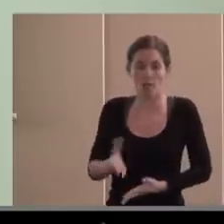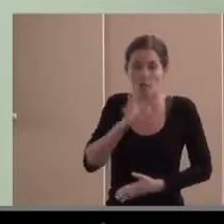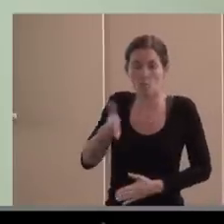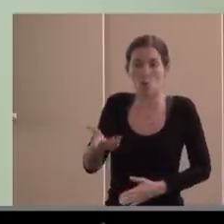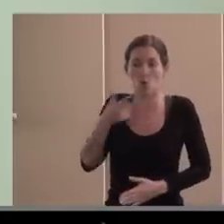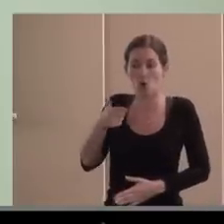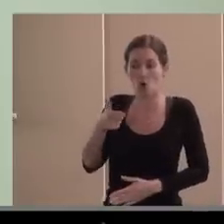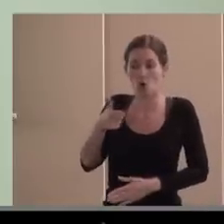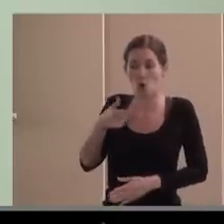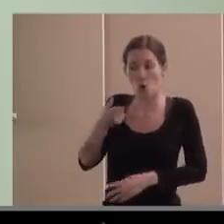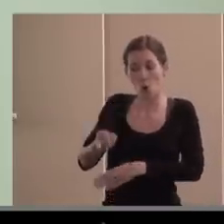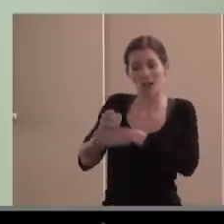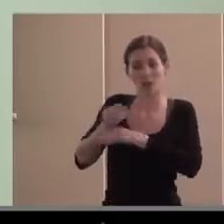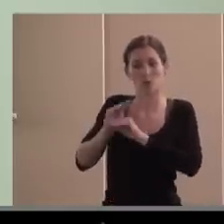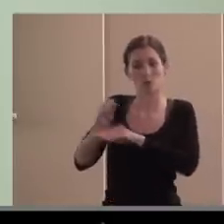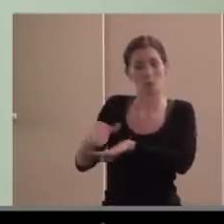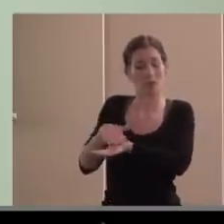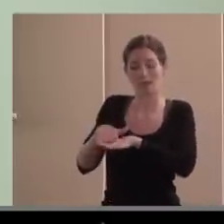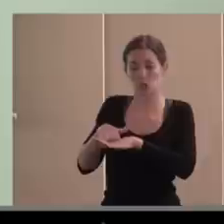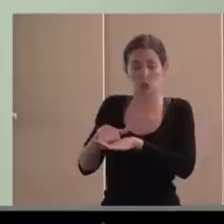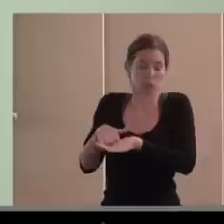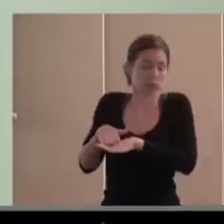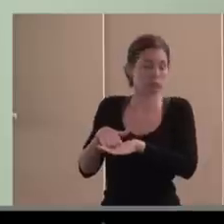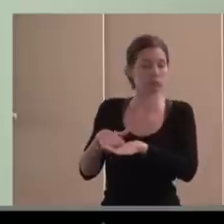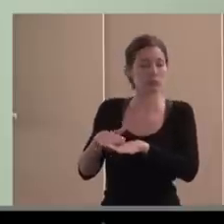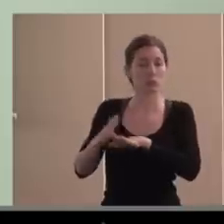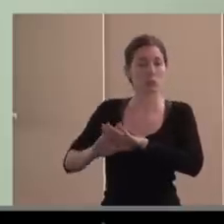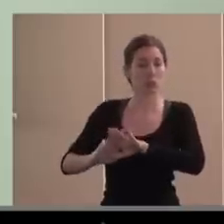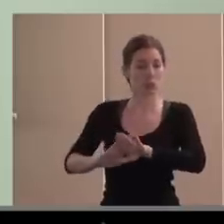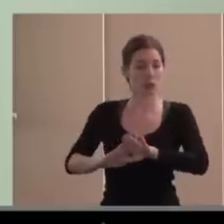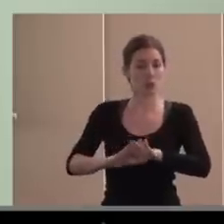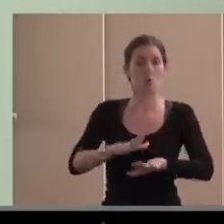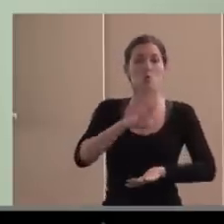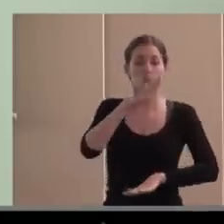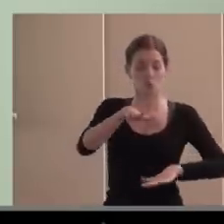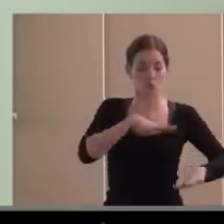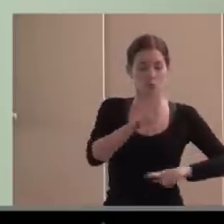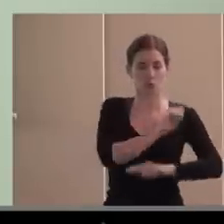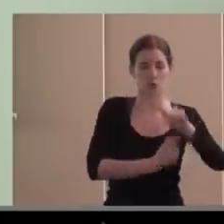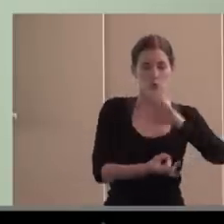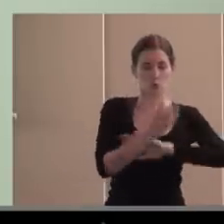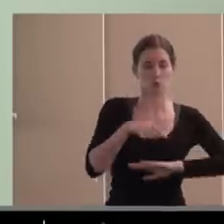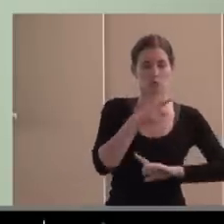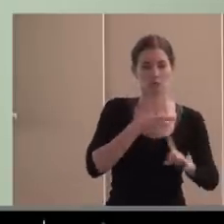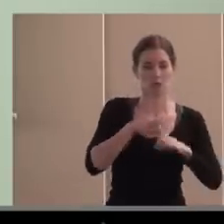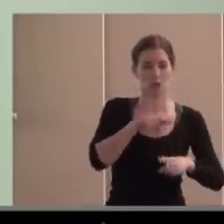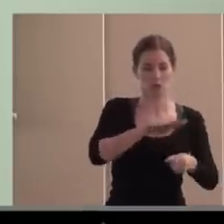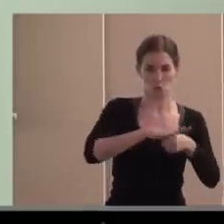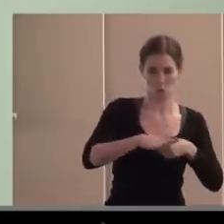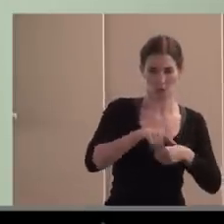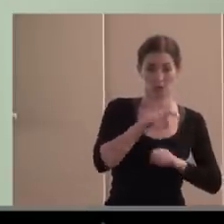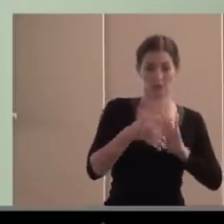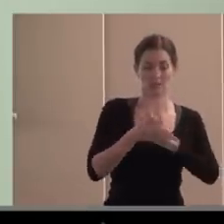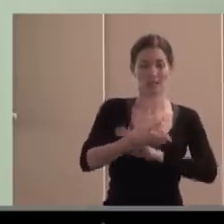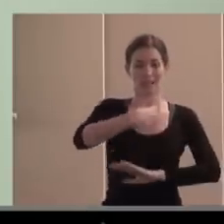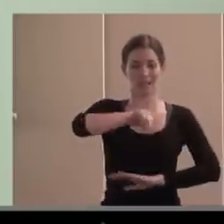sus deberes fundamentales, pues vino el movimiento asociativo a paliar esa situación de cierta orfandad, pues nos convertimos y nos hemos convertido